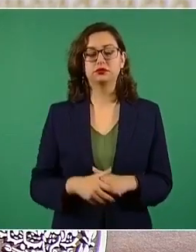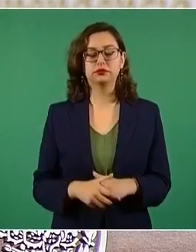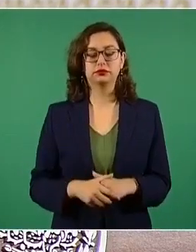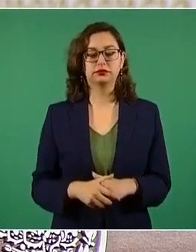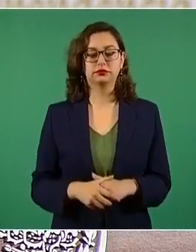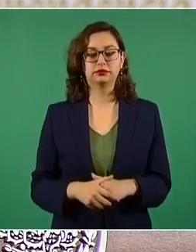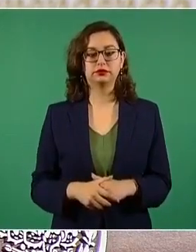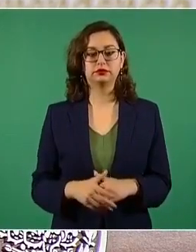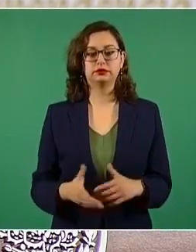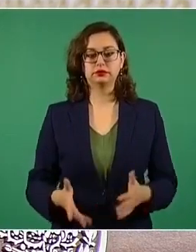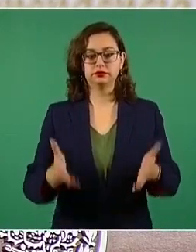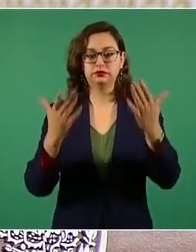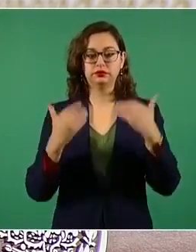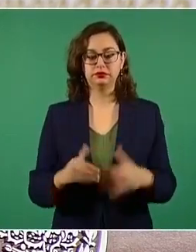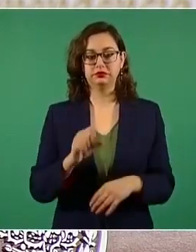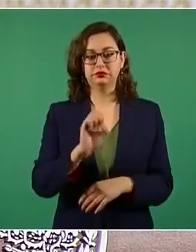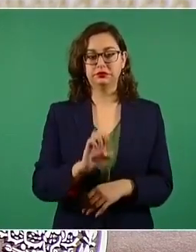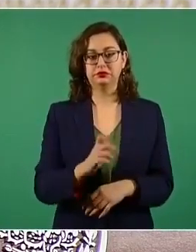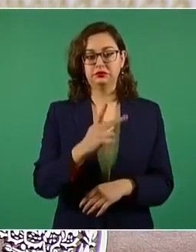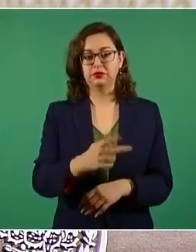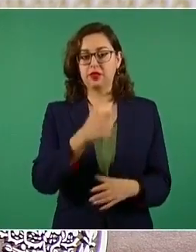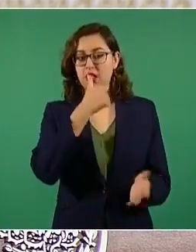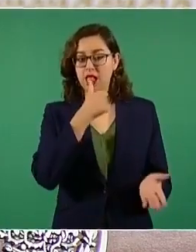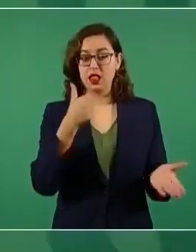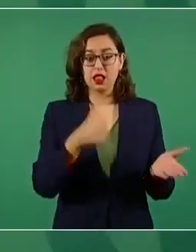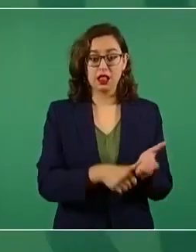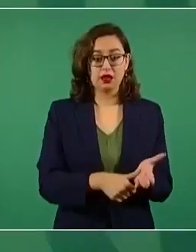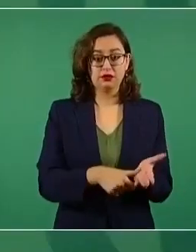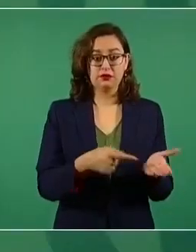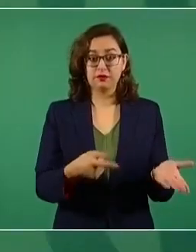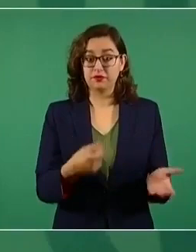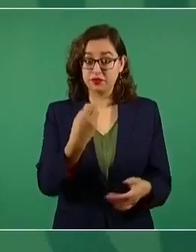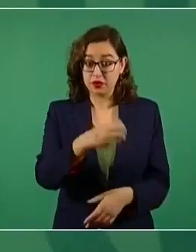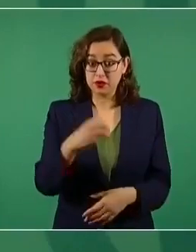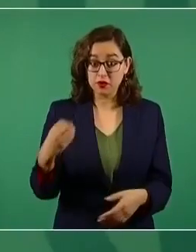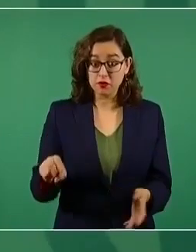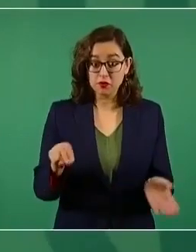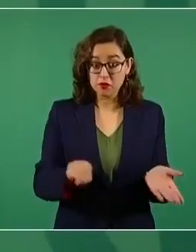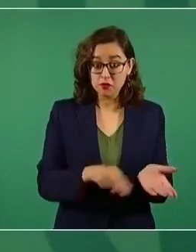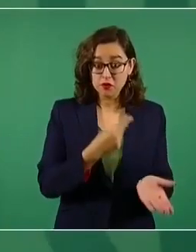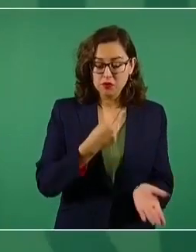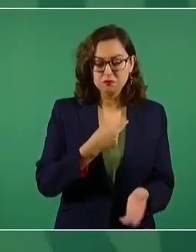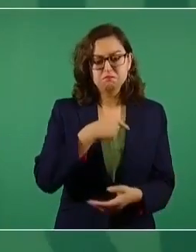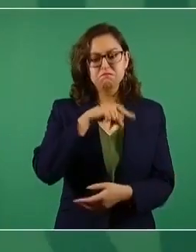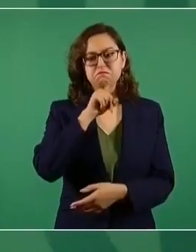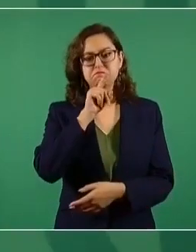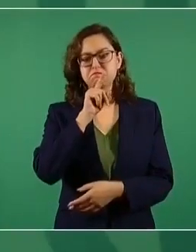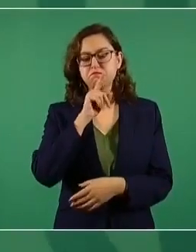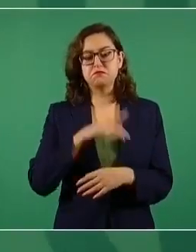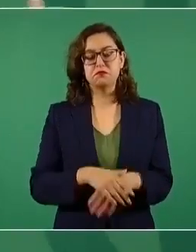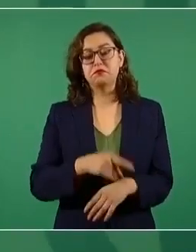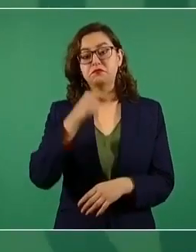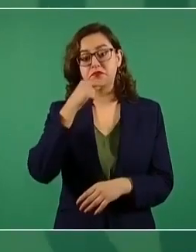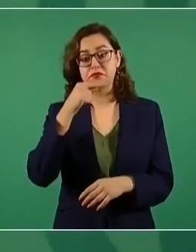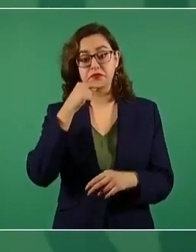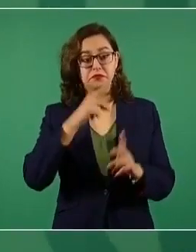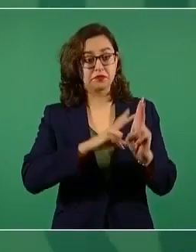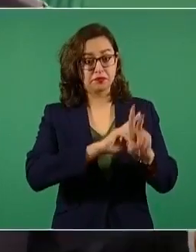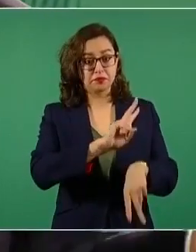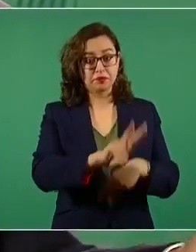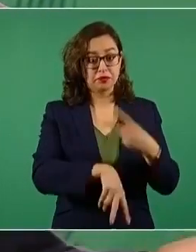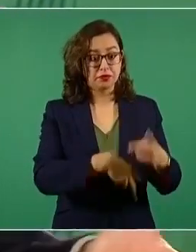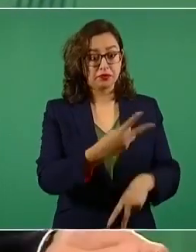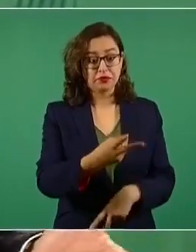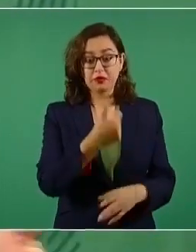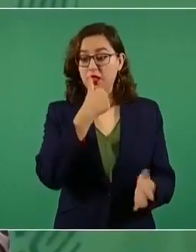Y acerca de la carta, pues también no es obligatoria, si van los niños a la escuela, no